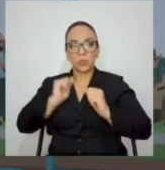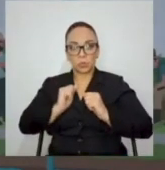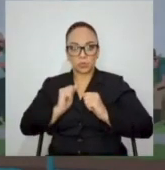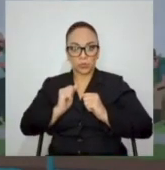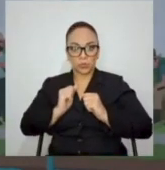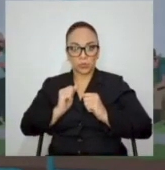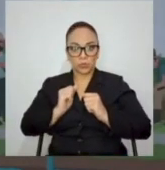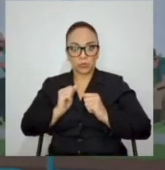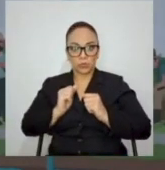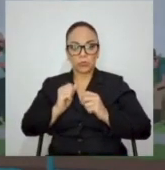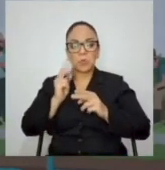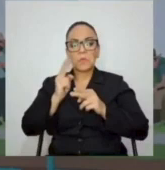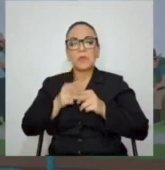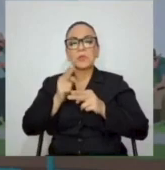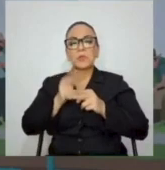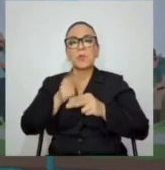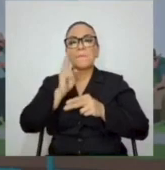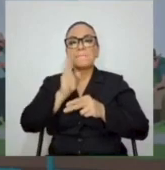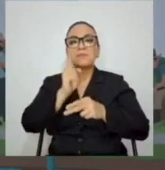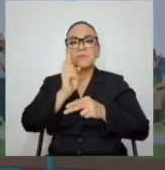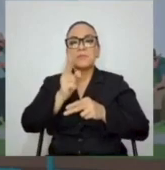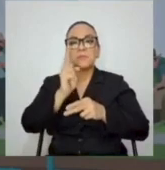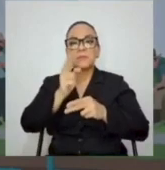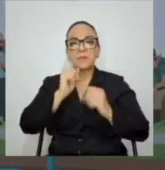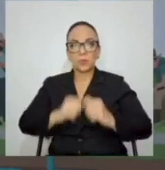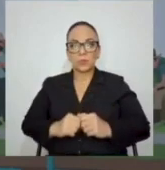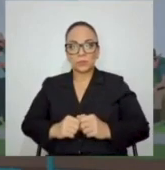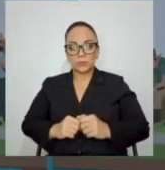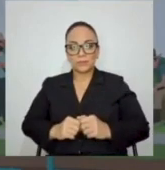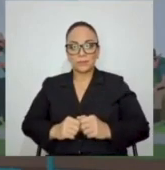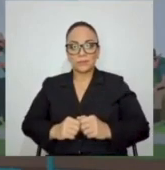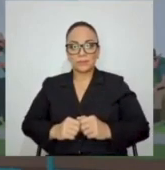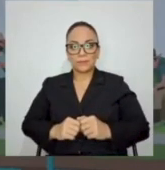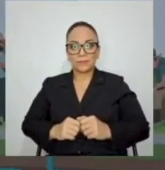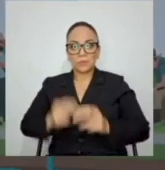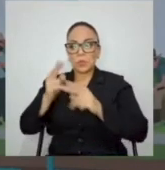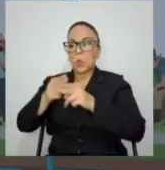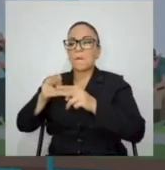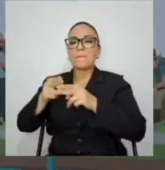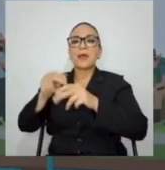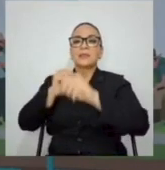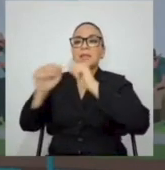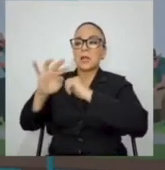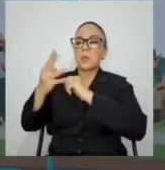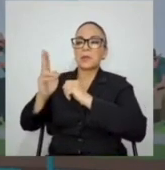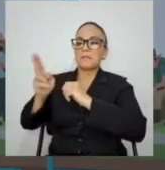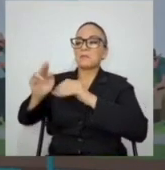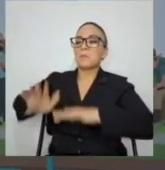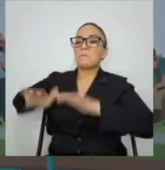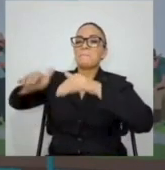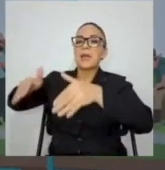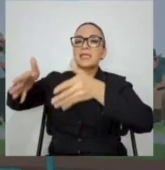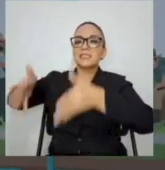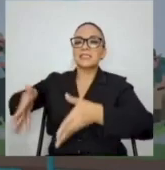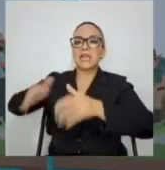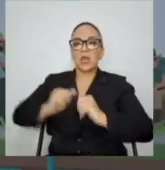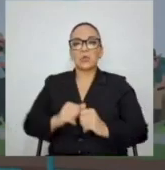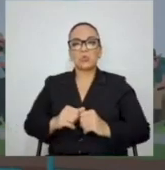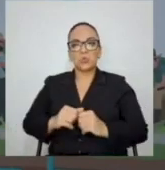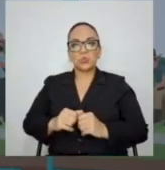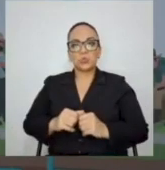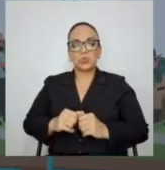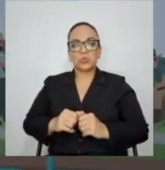nombrando a los mismos magistrados, a la misma Sala Cuarta, haciendo los mismos